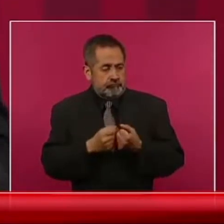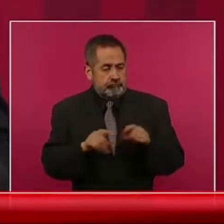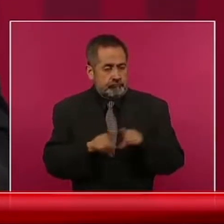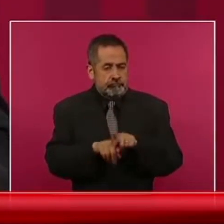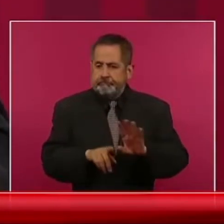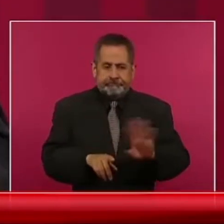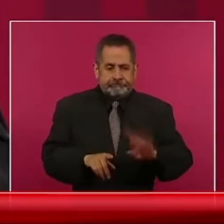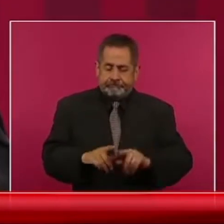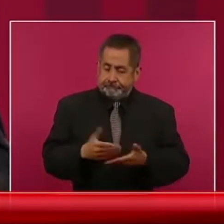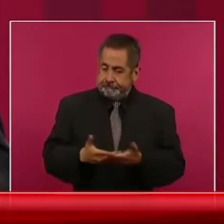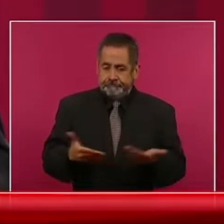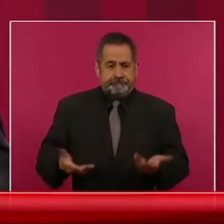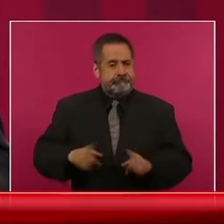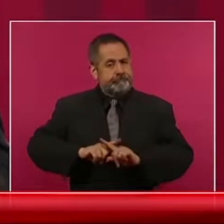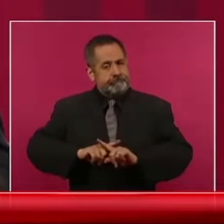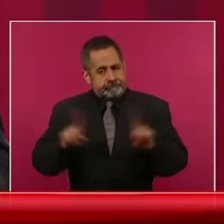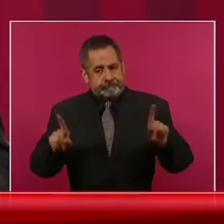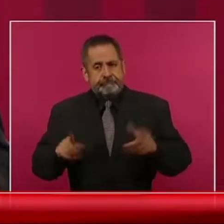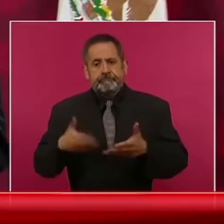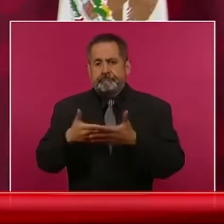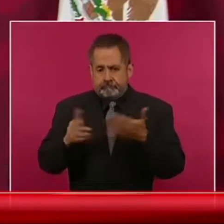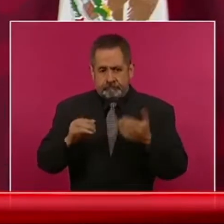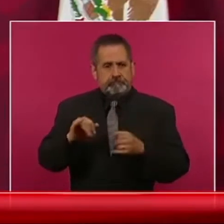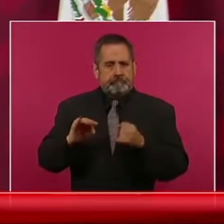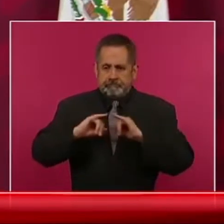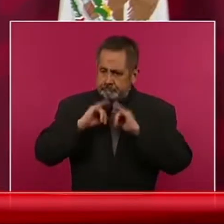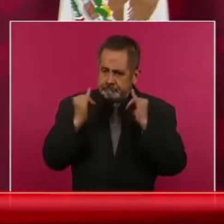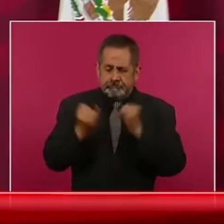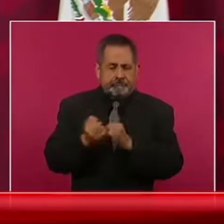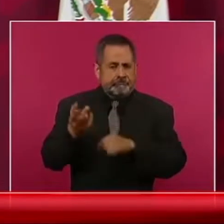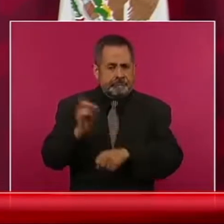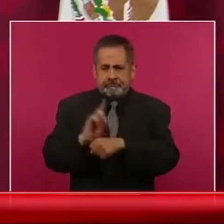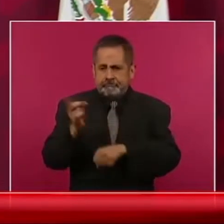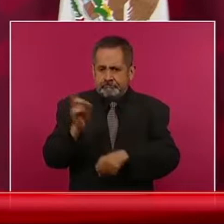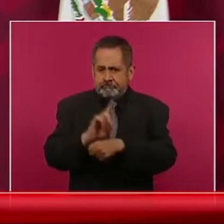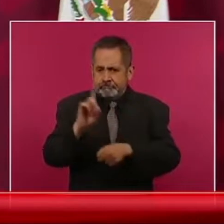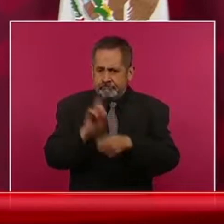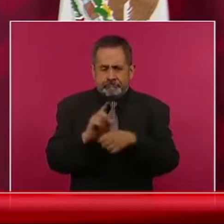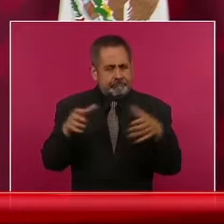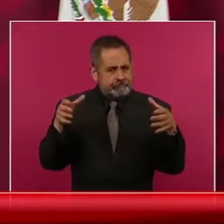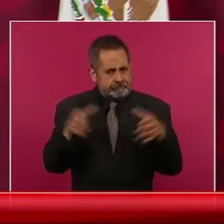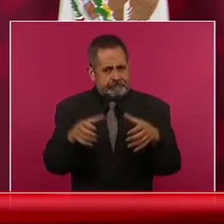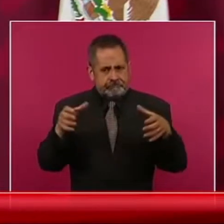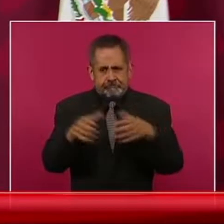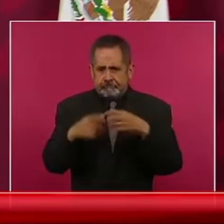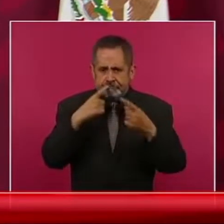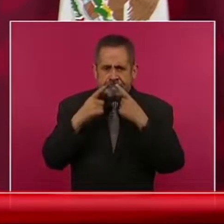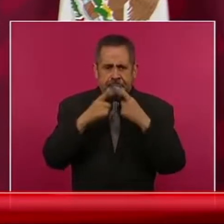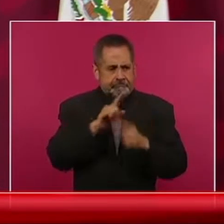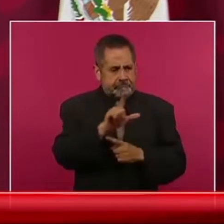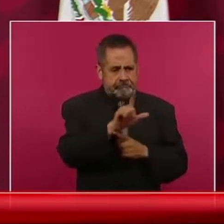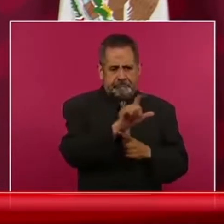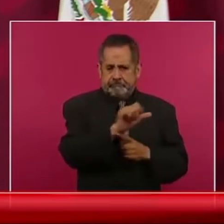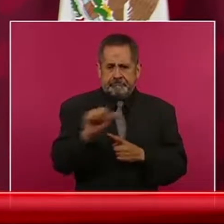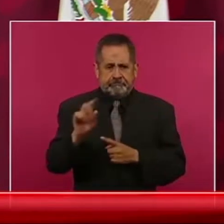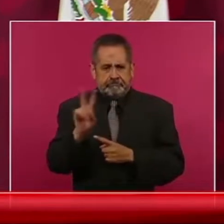Ahora es distinto. Nos reunimos todos los días, de lunes a viernes,